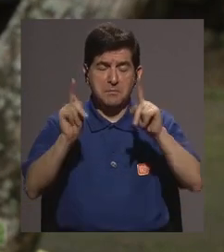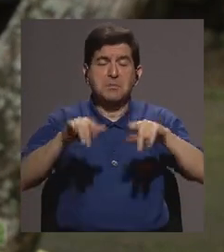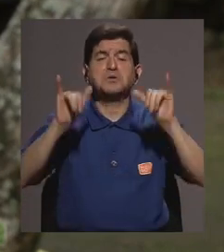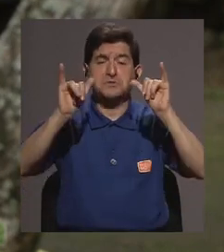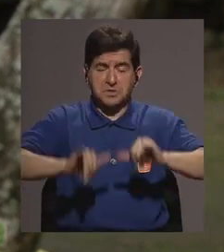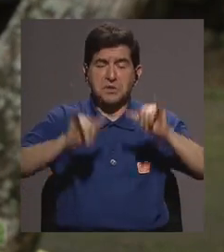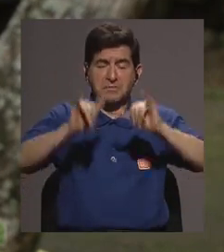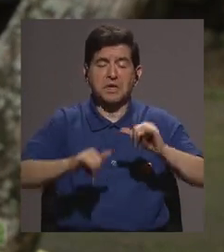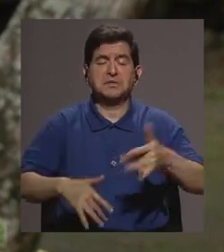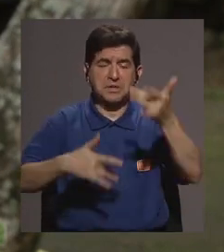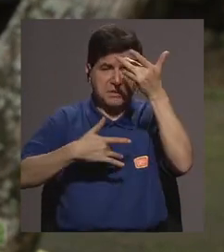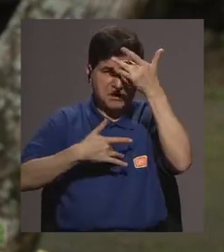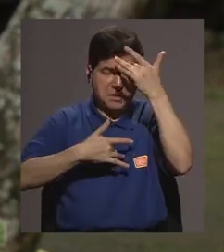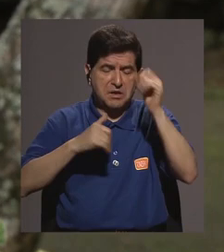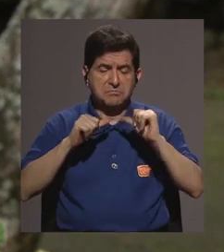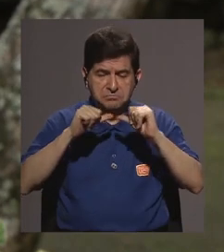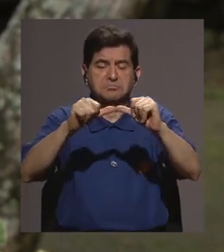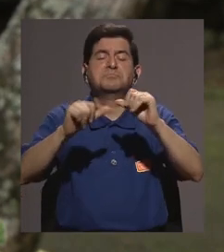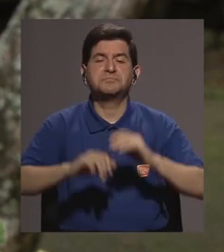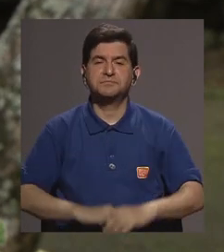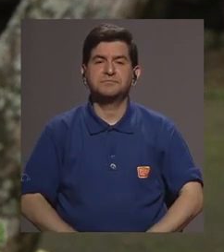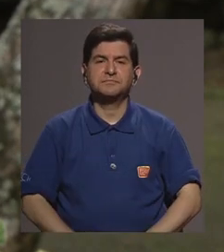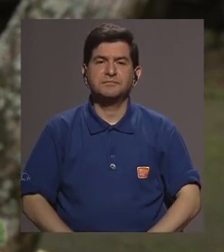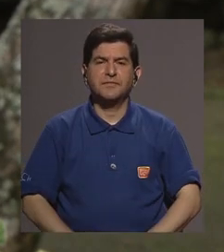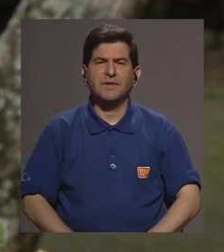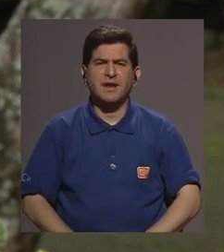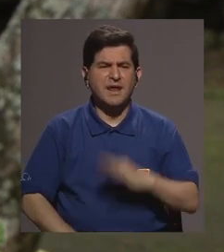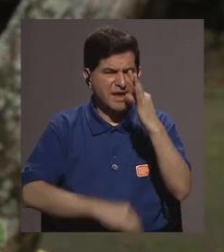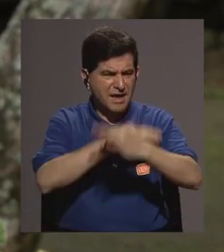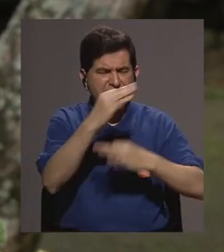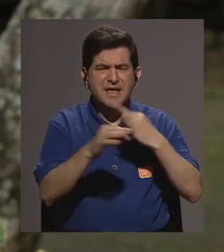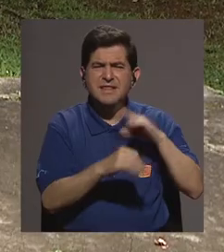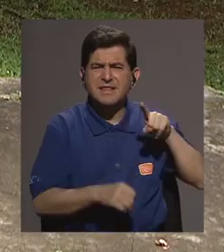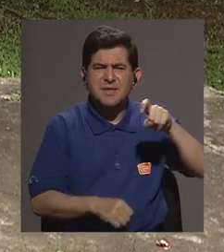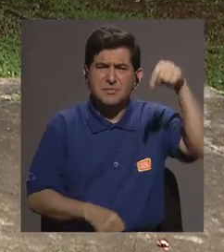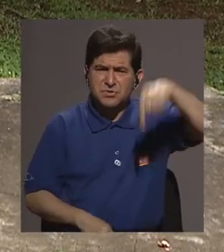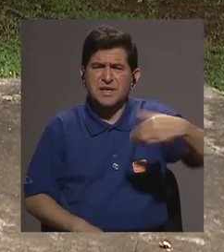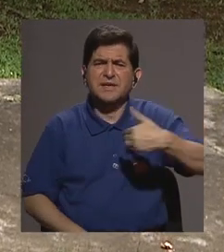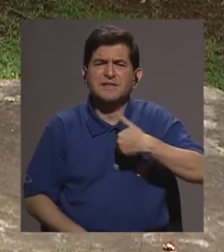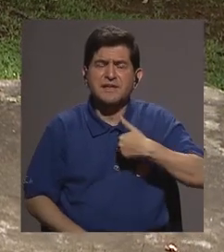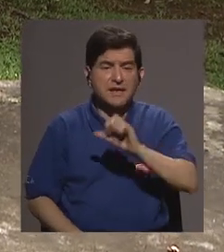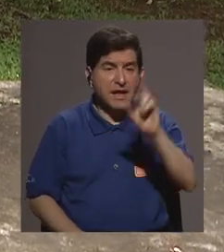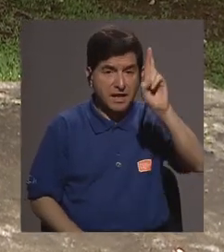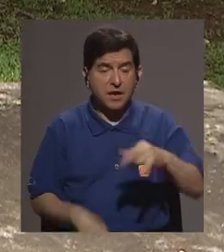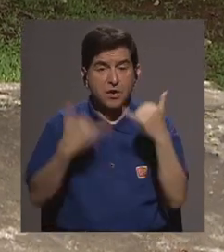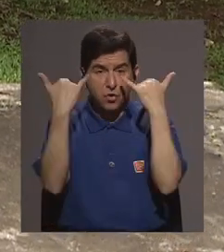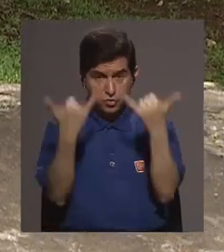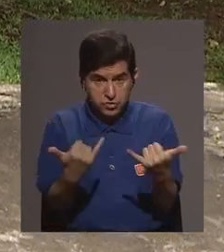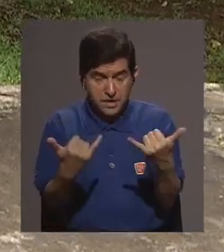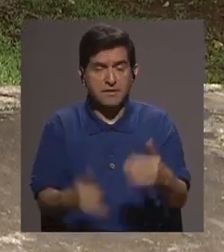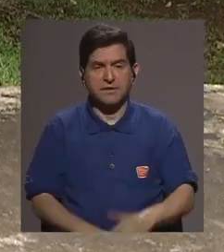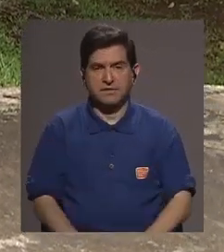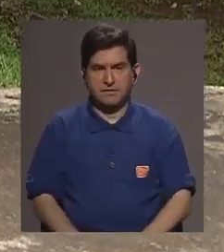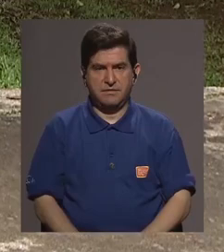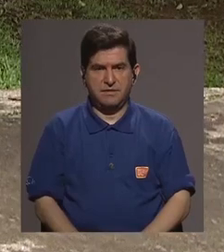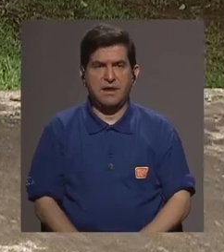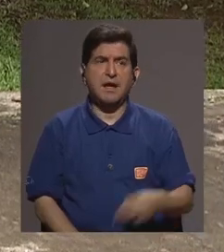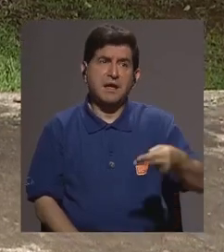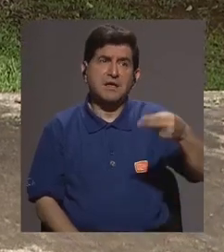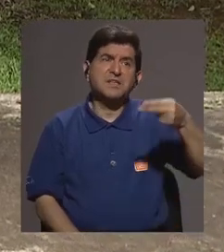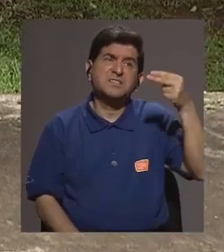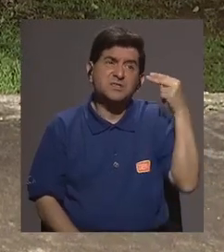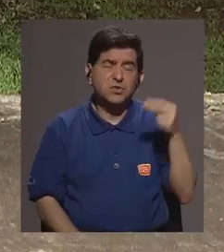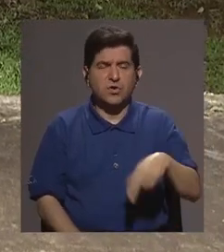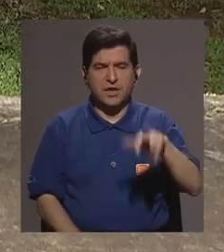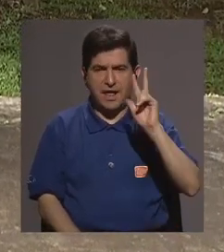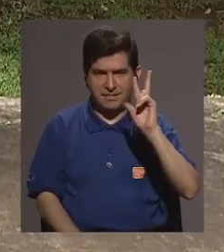pueden convivir con la enfermedad ¿cuántos tipos de parásito tenemos nosotros? en Costa Rica en este momento tenemos bueno en este momento